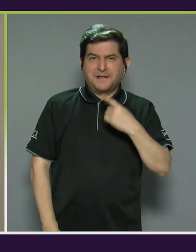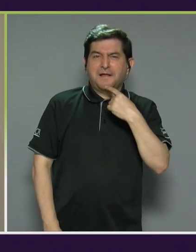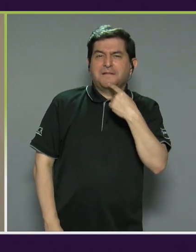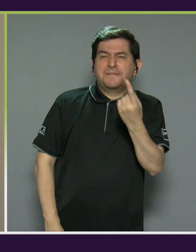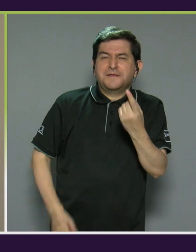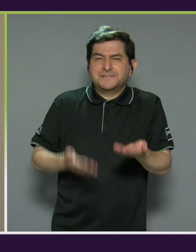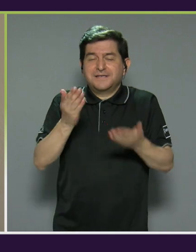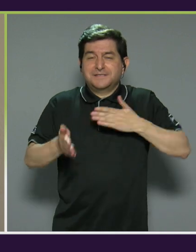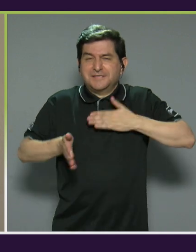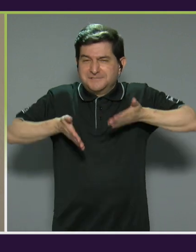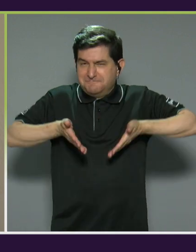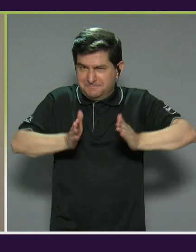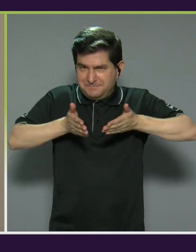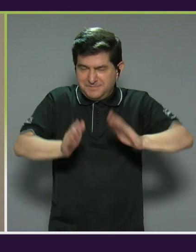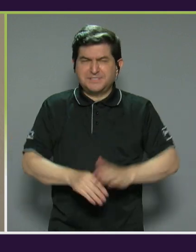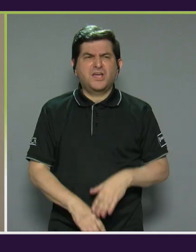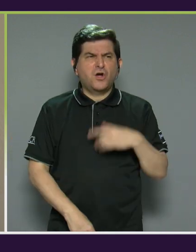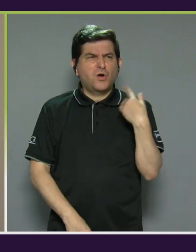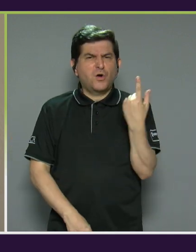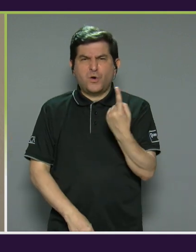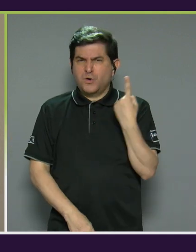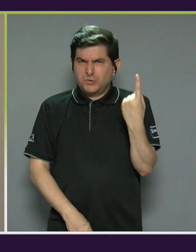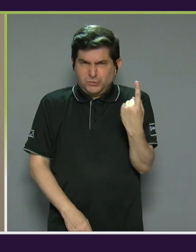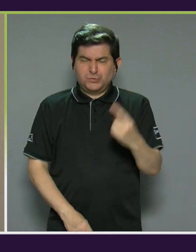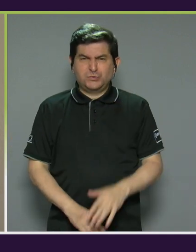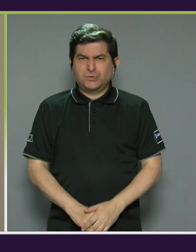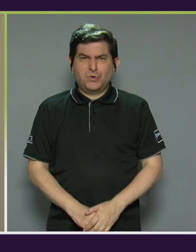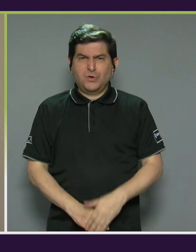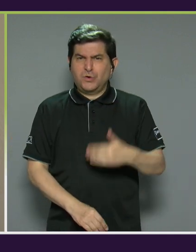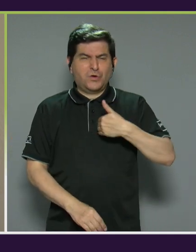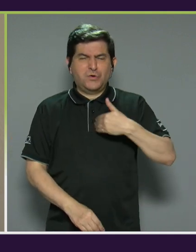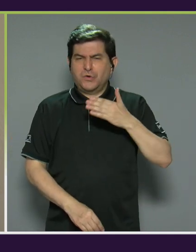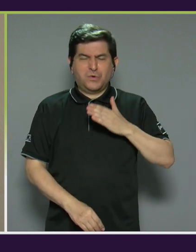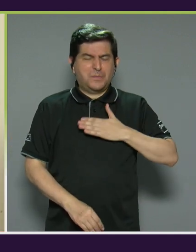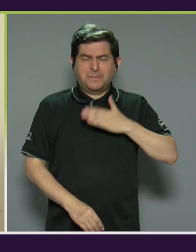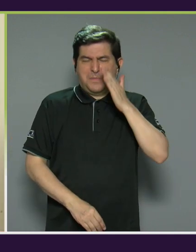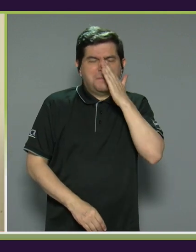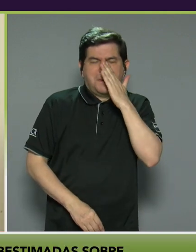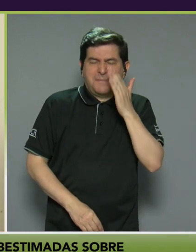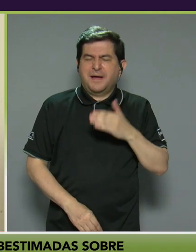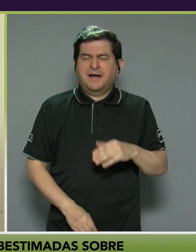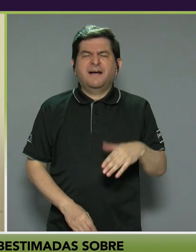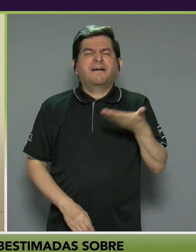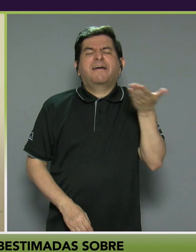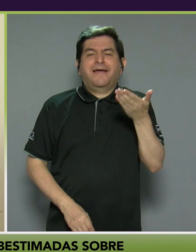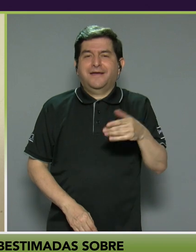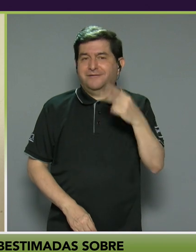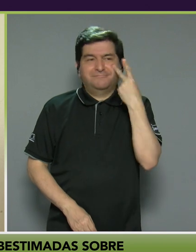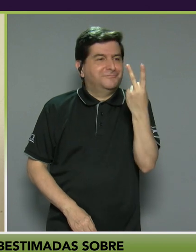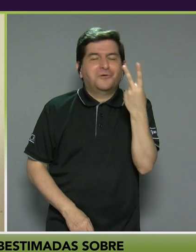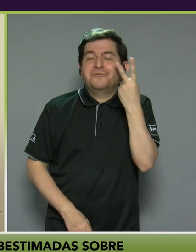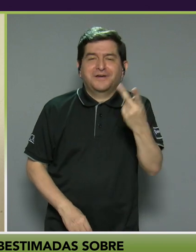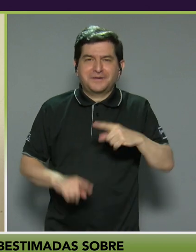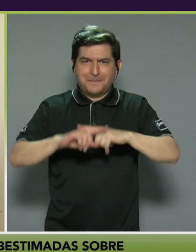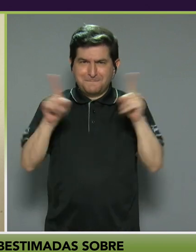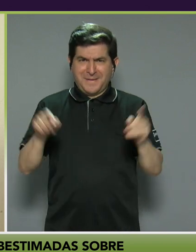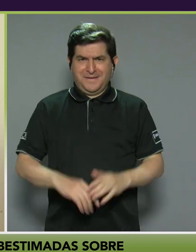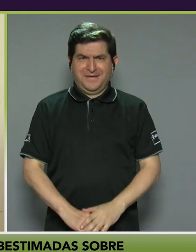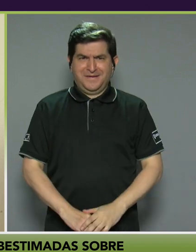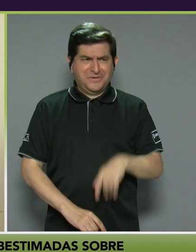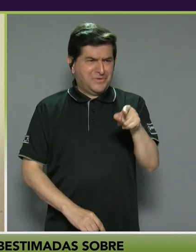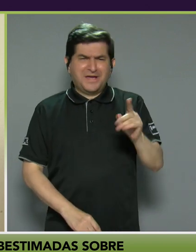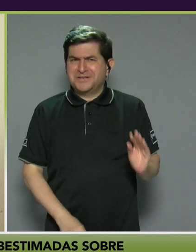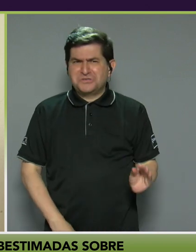mis hijos, lo único que no tiene mi mamá es que no ve, ¿verdad? Pero ellos no